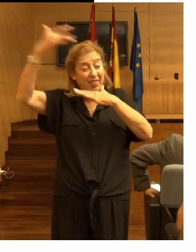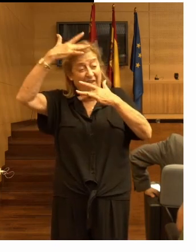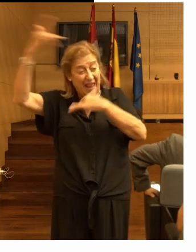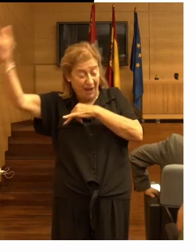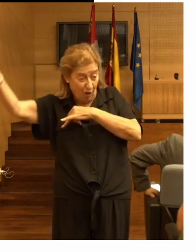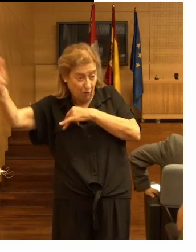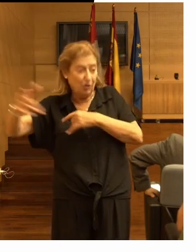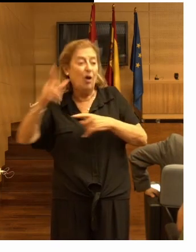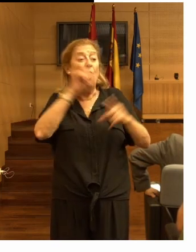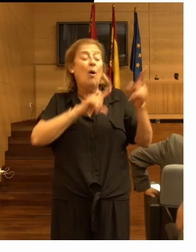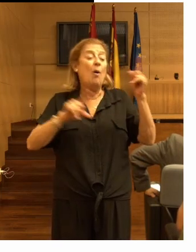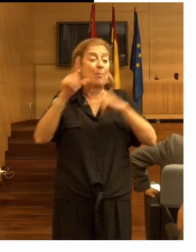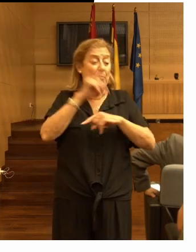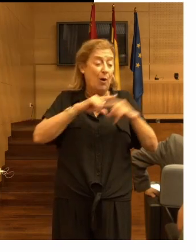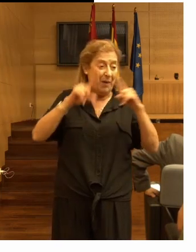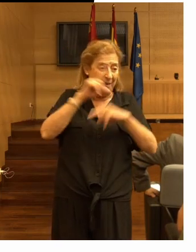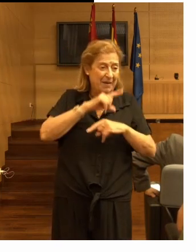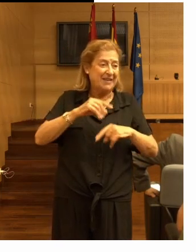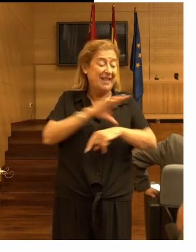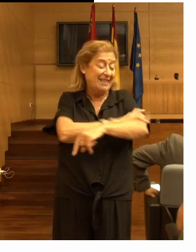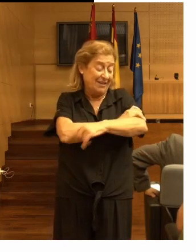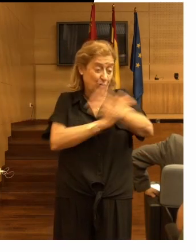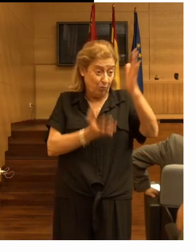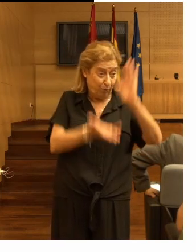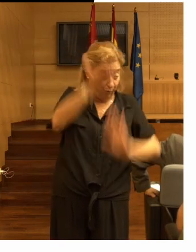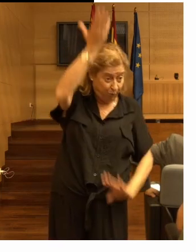problemas de presión de tensión